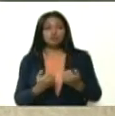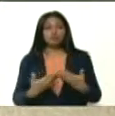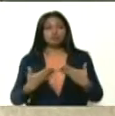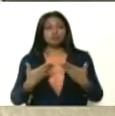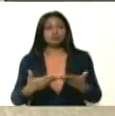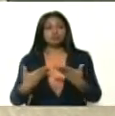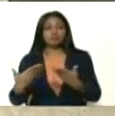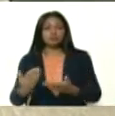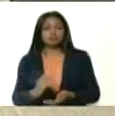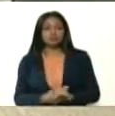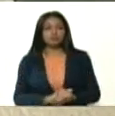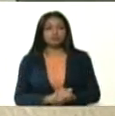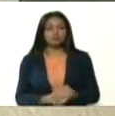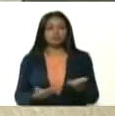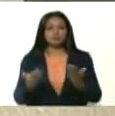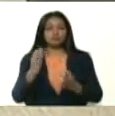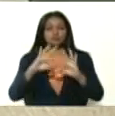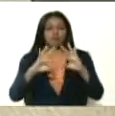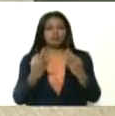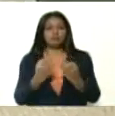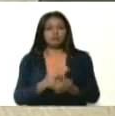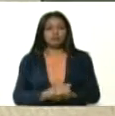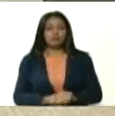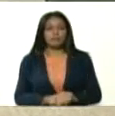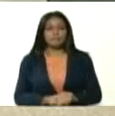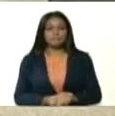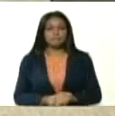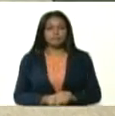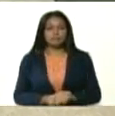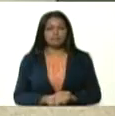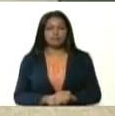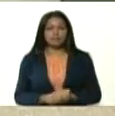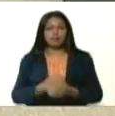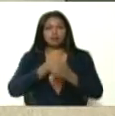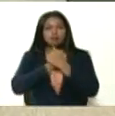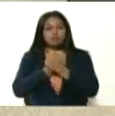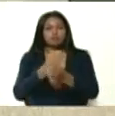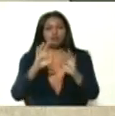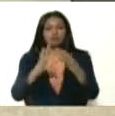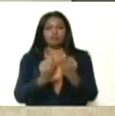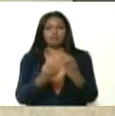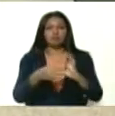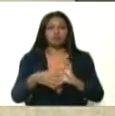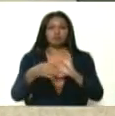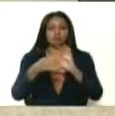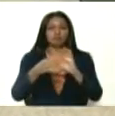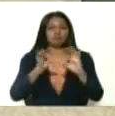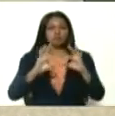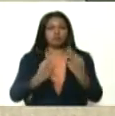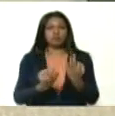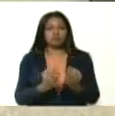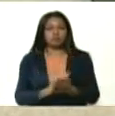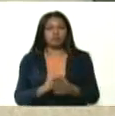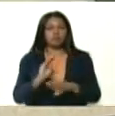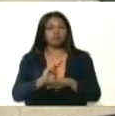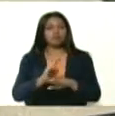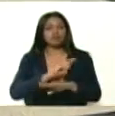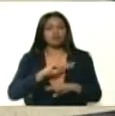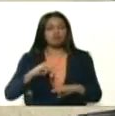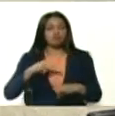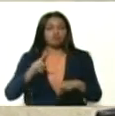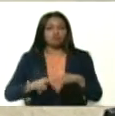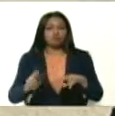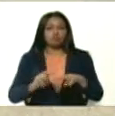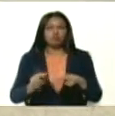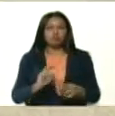entre las familias, el amor en la familia, la unión de la familia, de cuidar a nuestros niños,